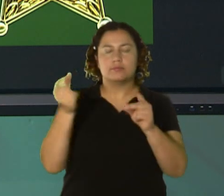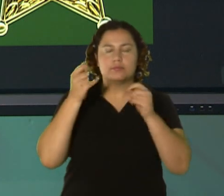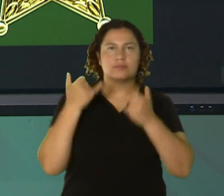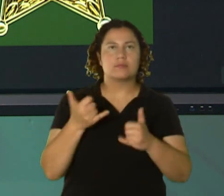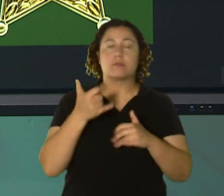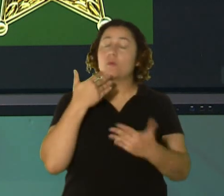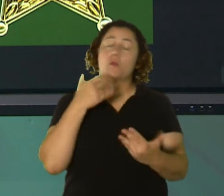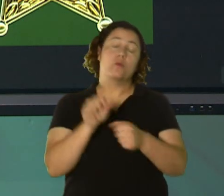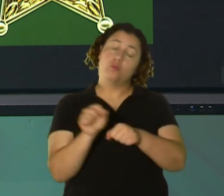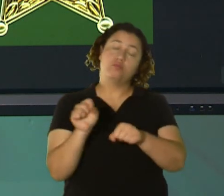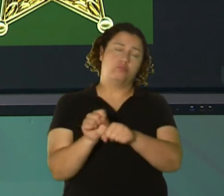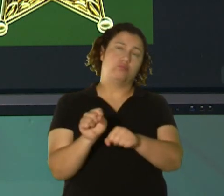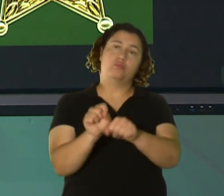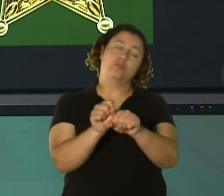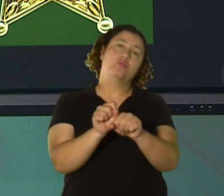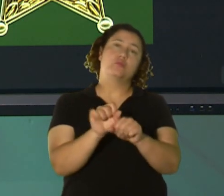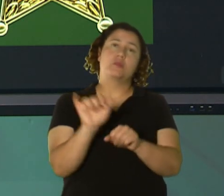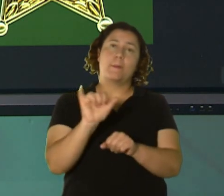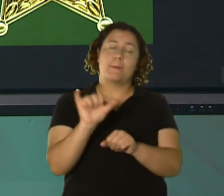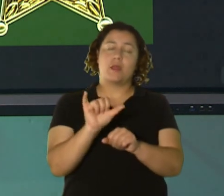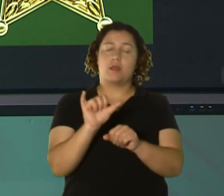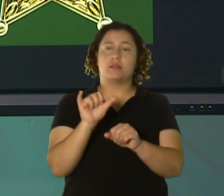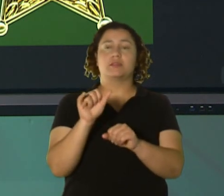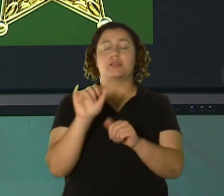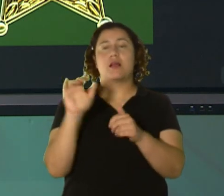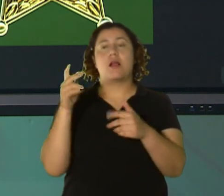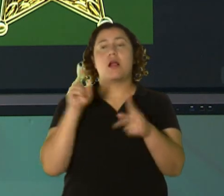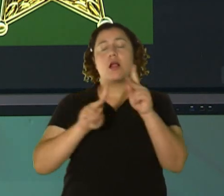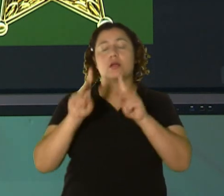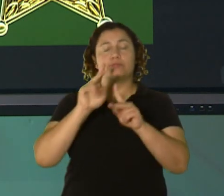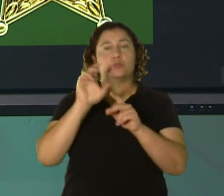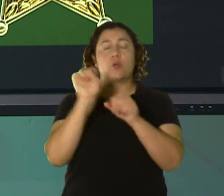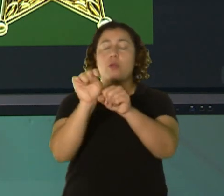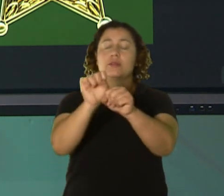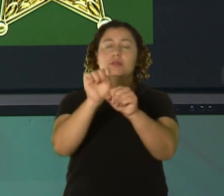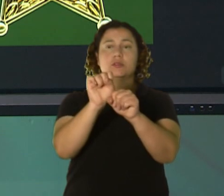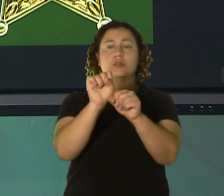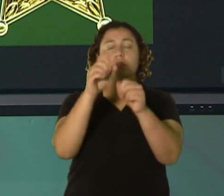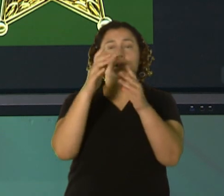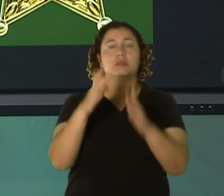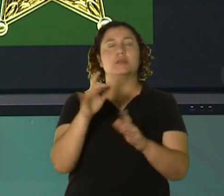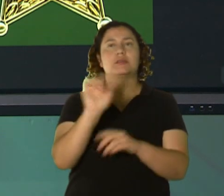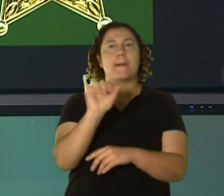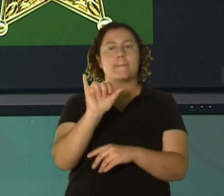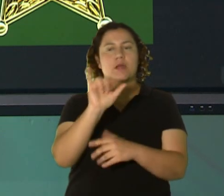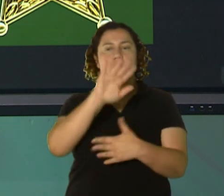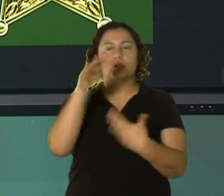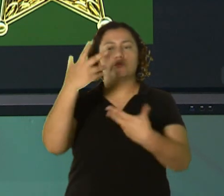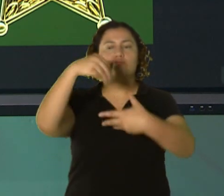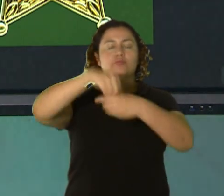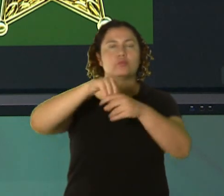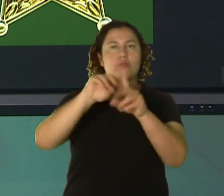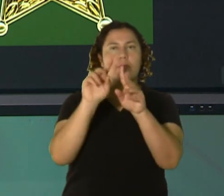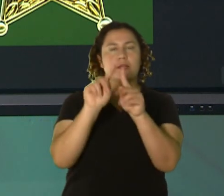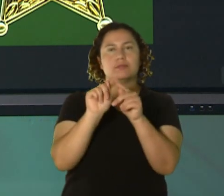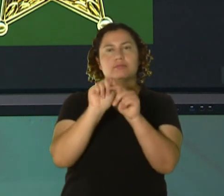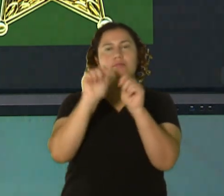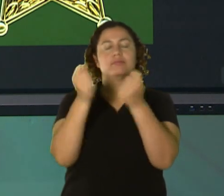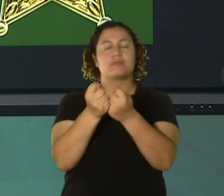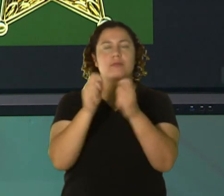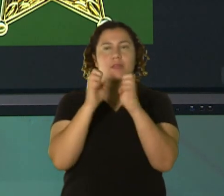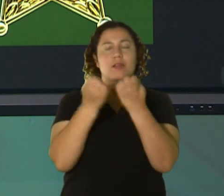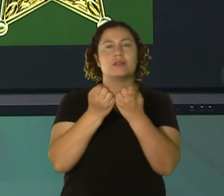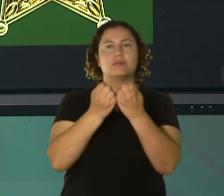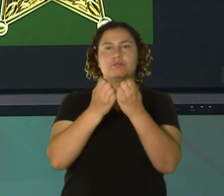Buen trabajo a los compañeros del condado de Oceola, Nirvia Rodríguez y todos los que comprendan la seguridad